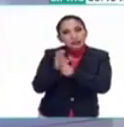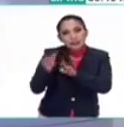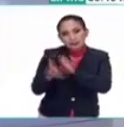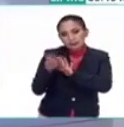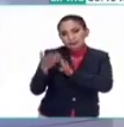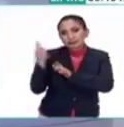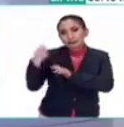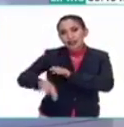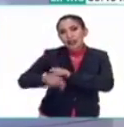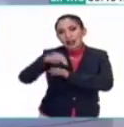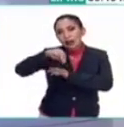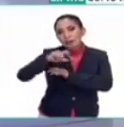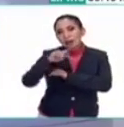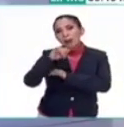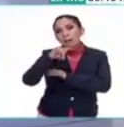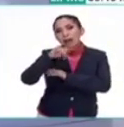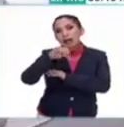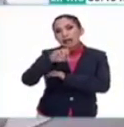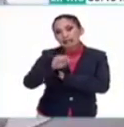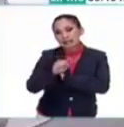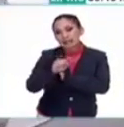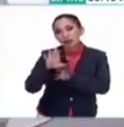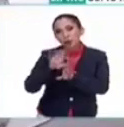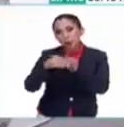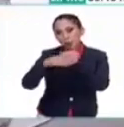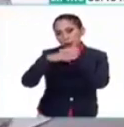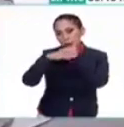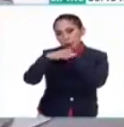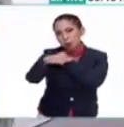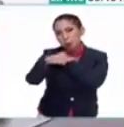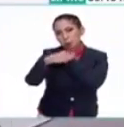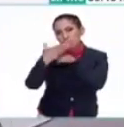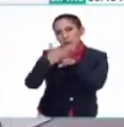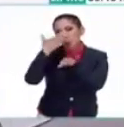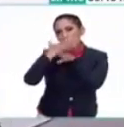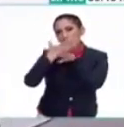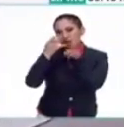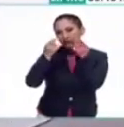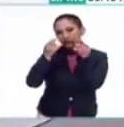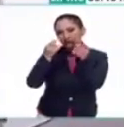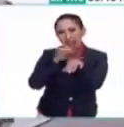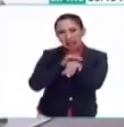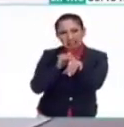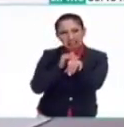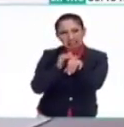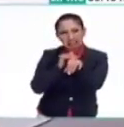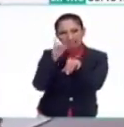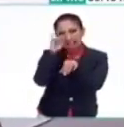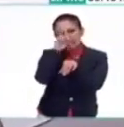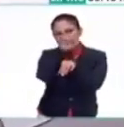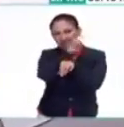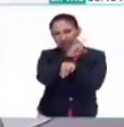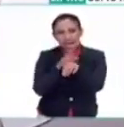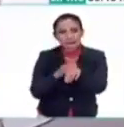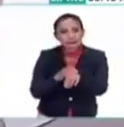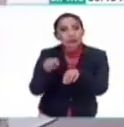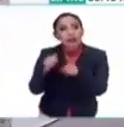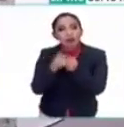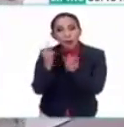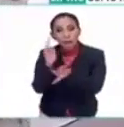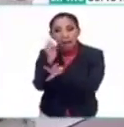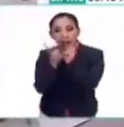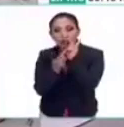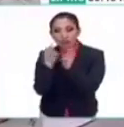conoce como mal país, que son pisos muy ásperos, muy agrestes, muy hostiles, con una